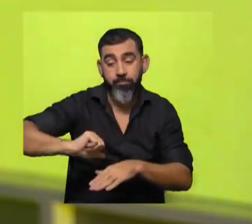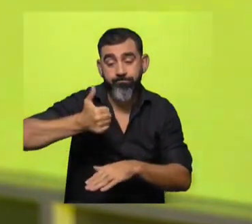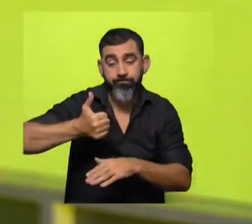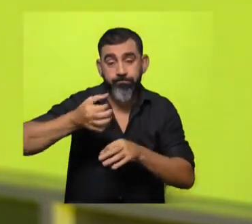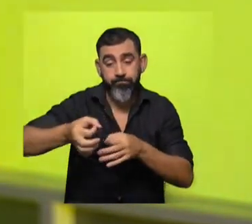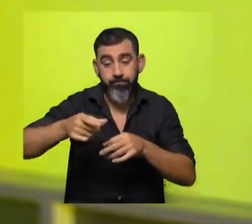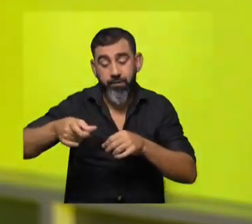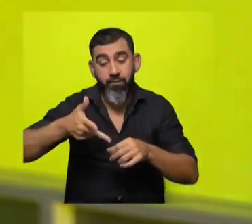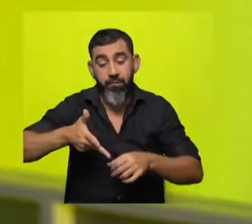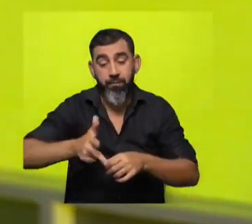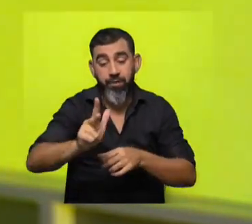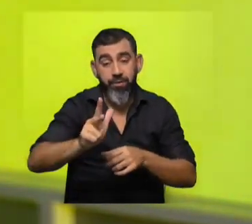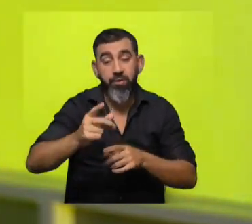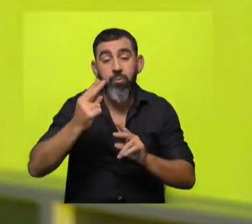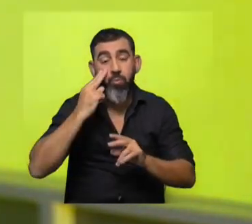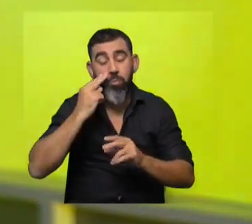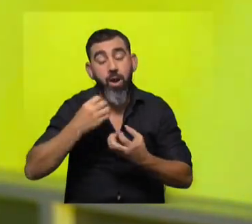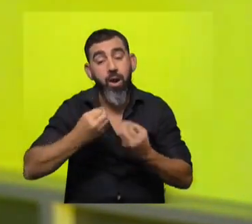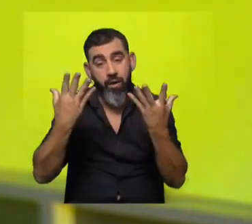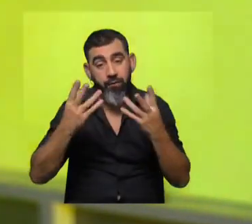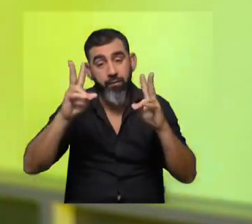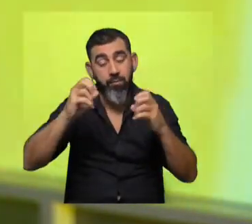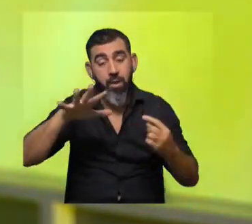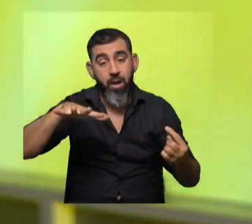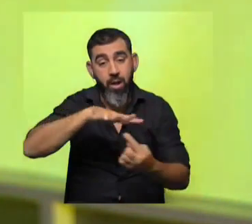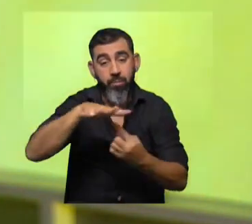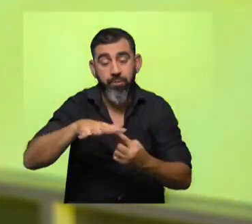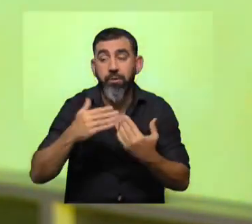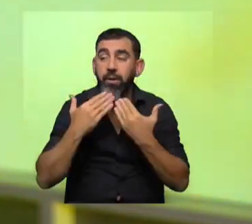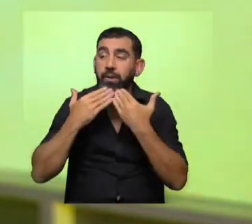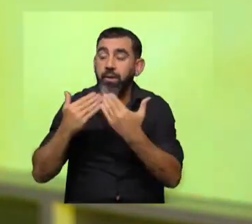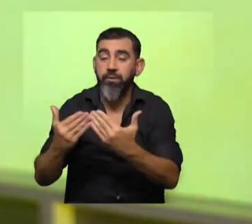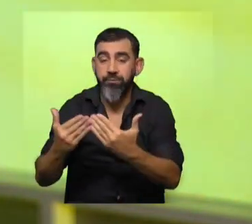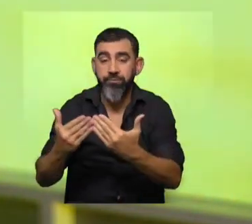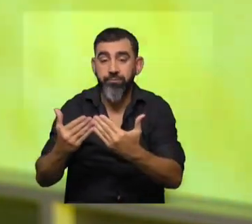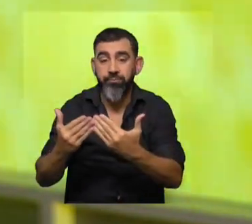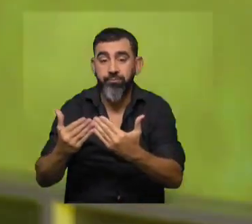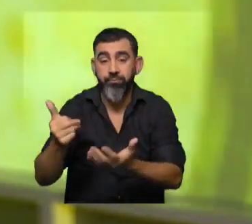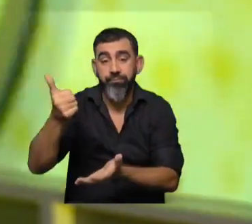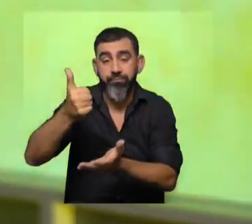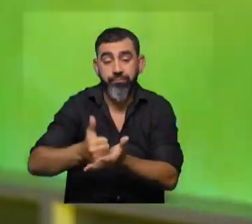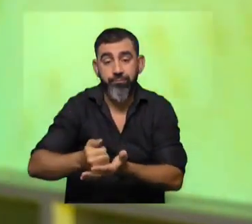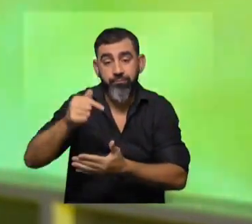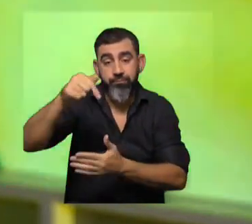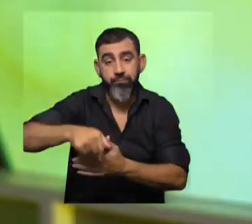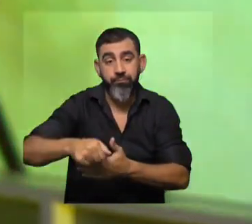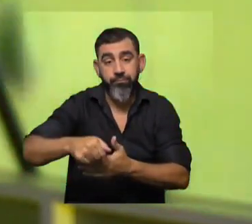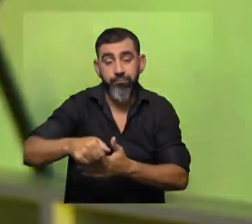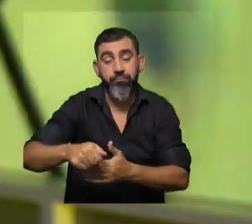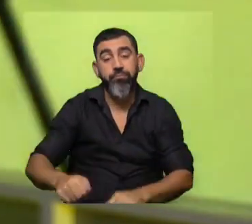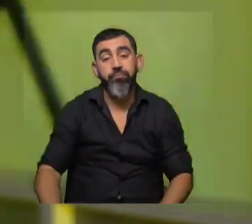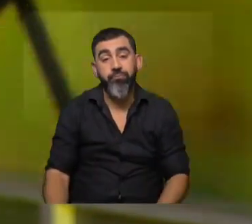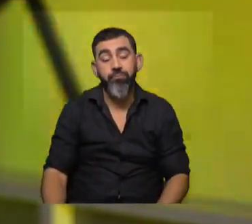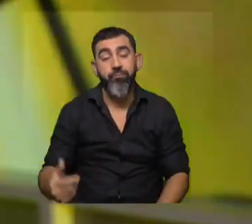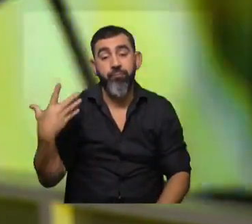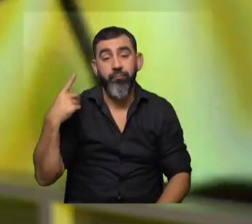entre esta fecha y un problema serio que tiene un componente ambiental. Le agradecemos muchísimo que nos acompañe aquí en Estudios, a quien es